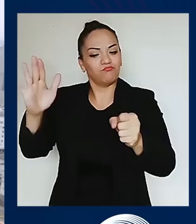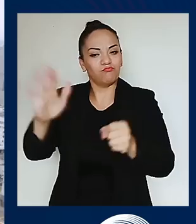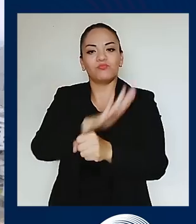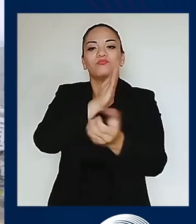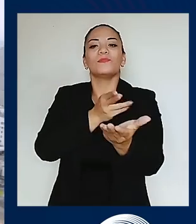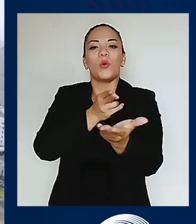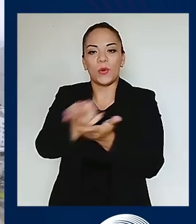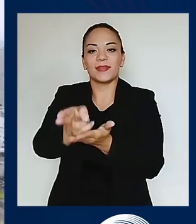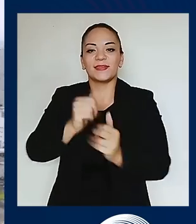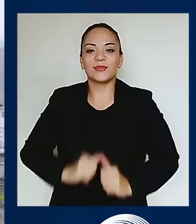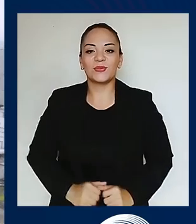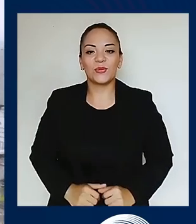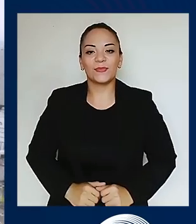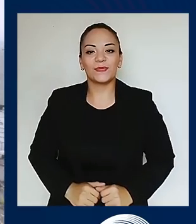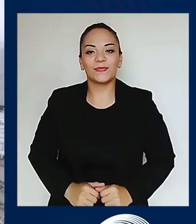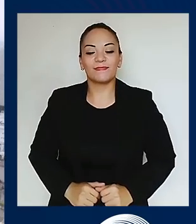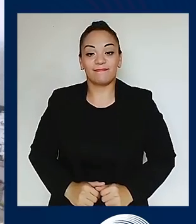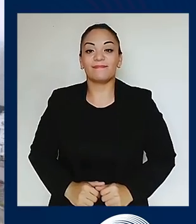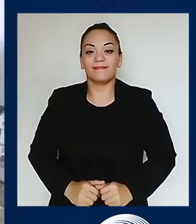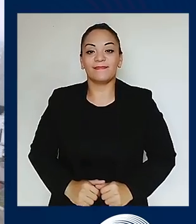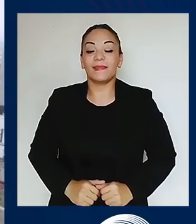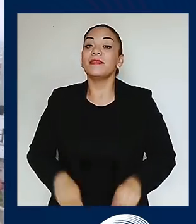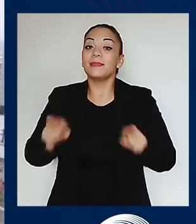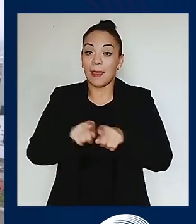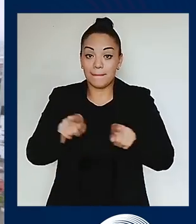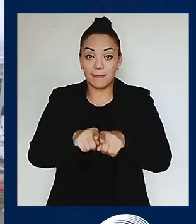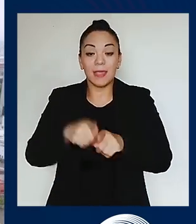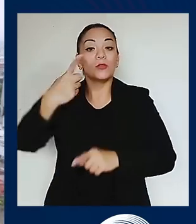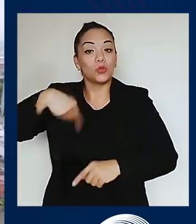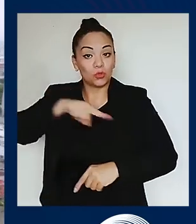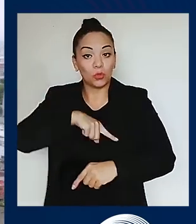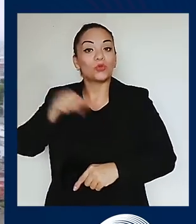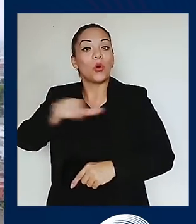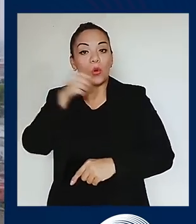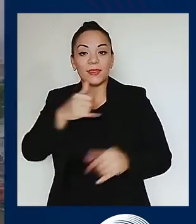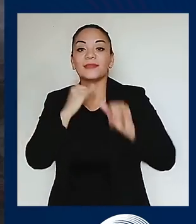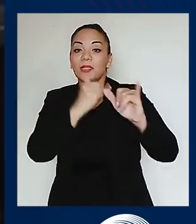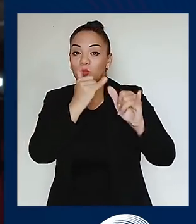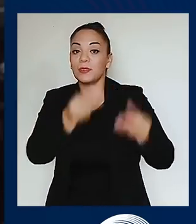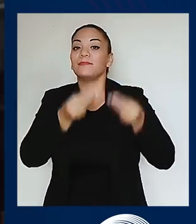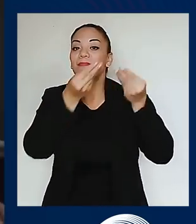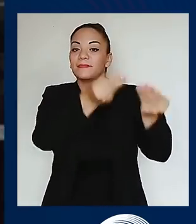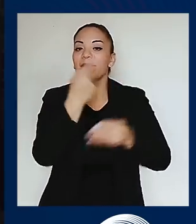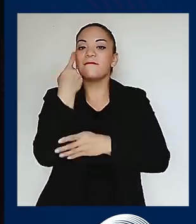transparencia. En esta misma línea, hemos presentado otras denuncias ante la Fiscalía